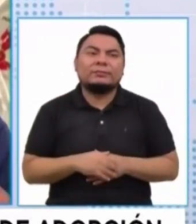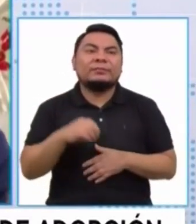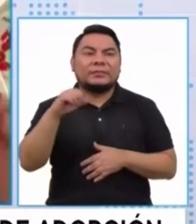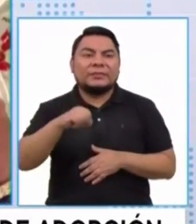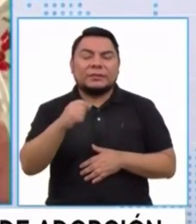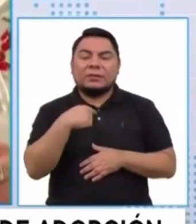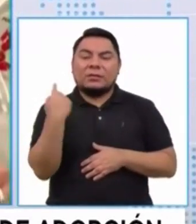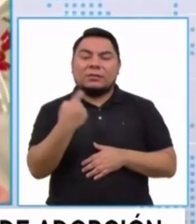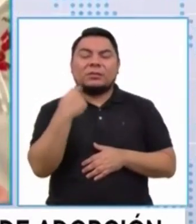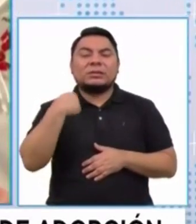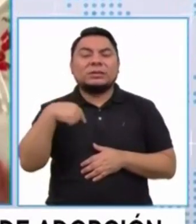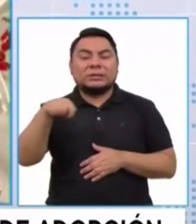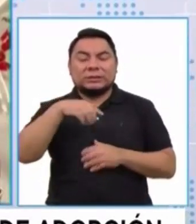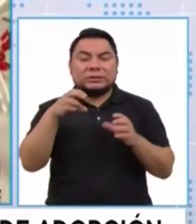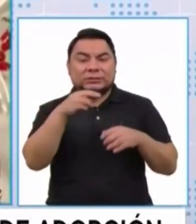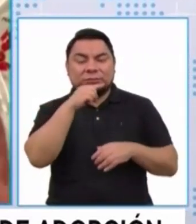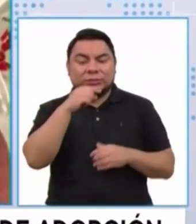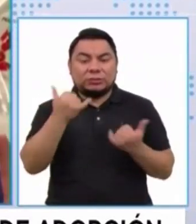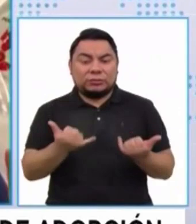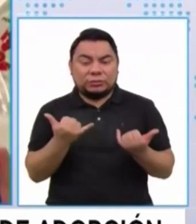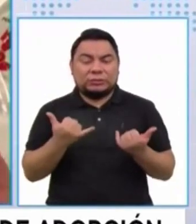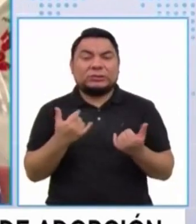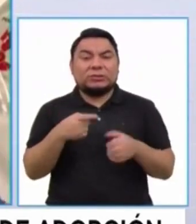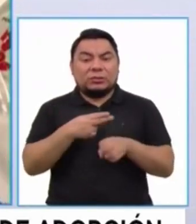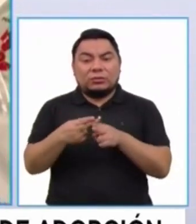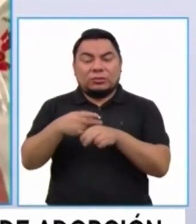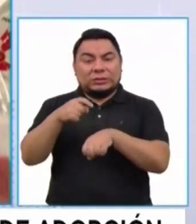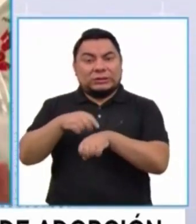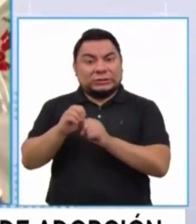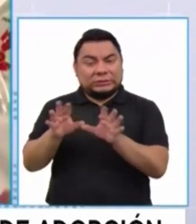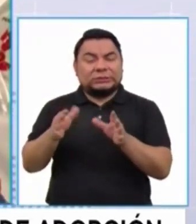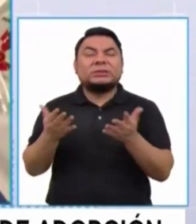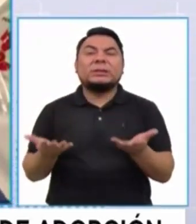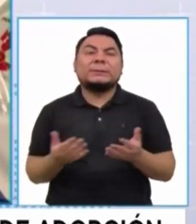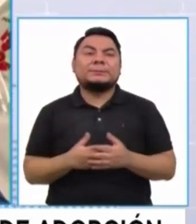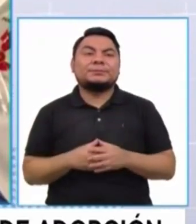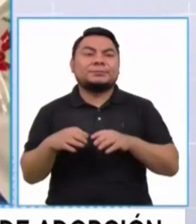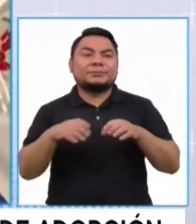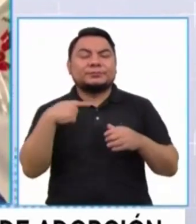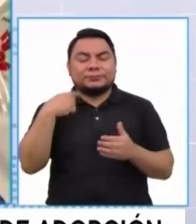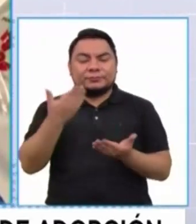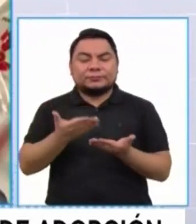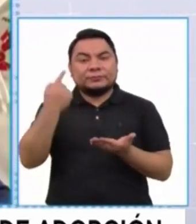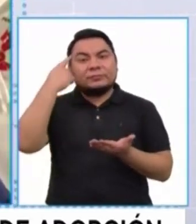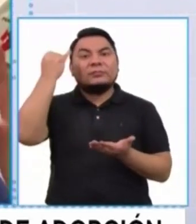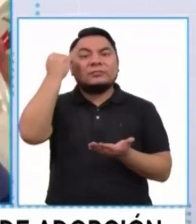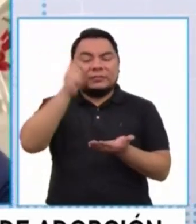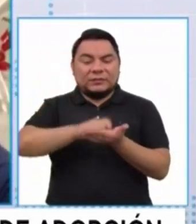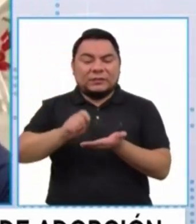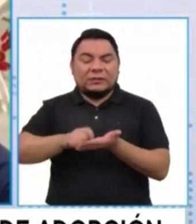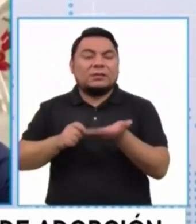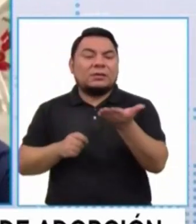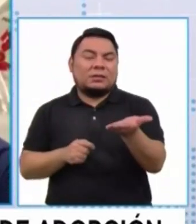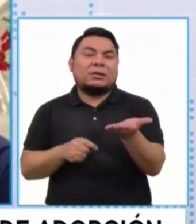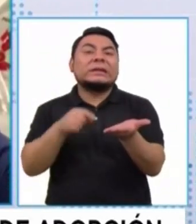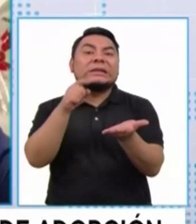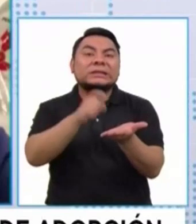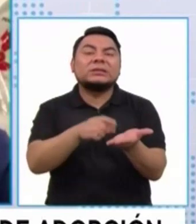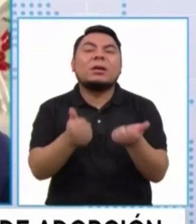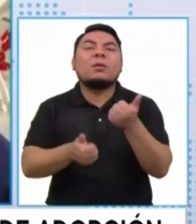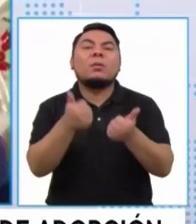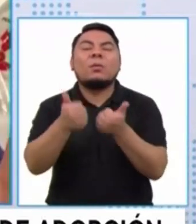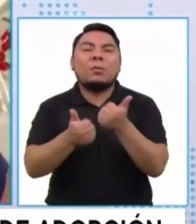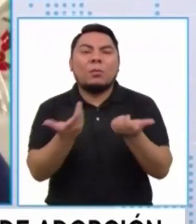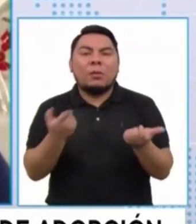así es. Nosotros lo que estamos haciendo en estos cortos días es plantearnos cuáles son los nódulos, cuáles son los